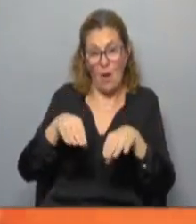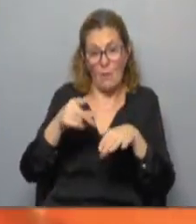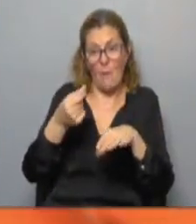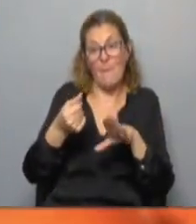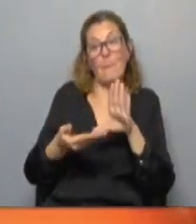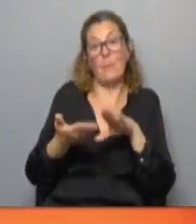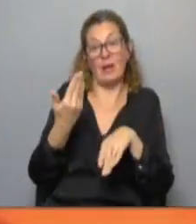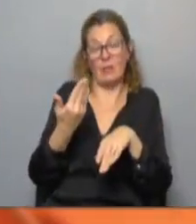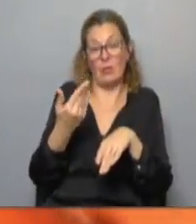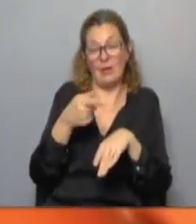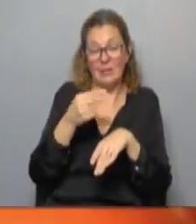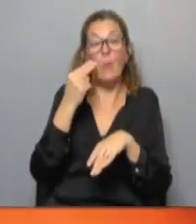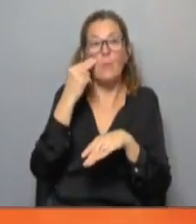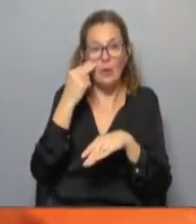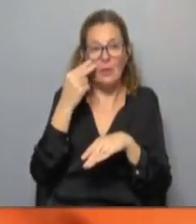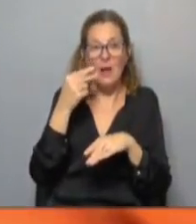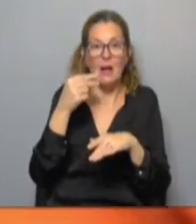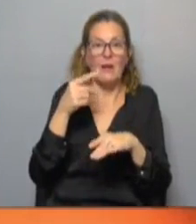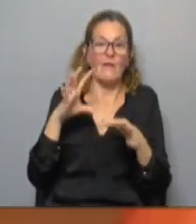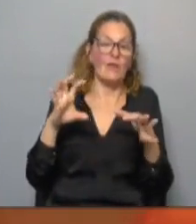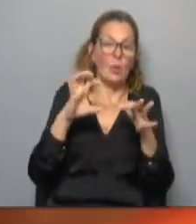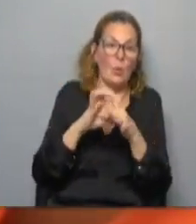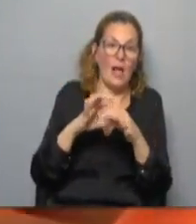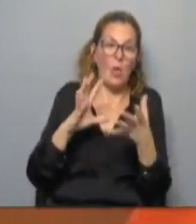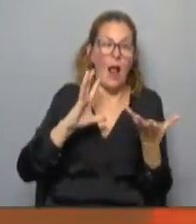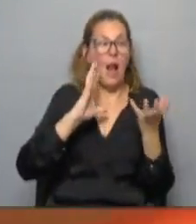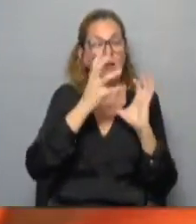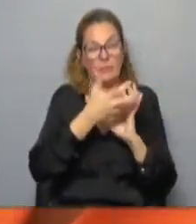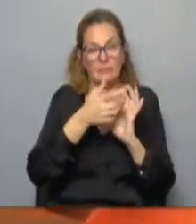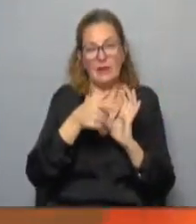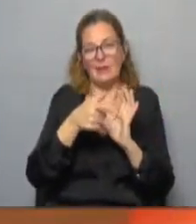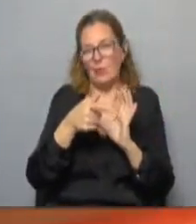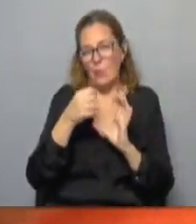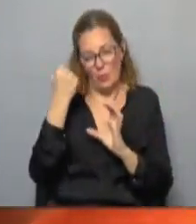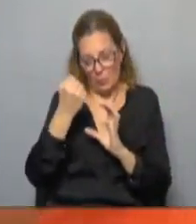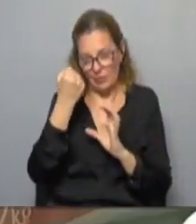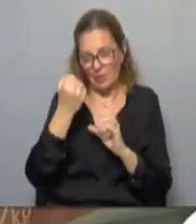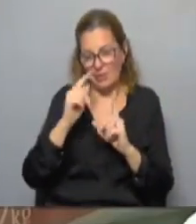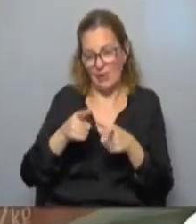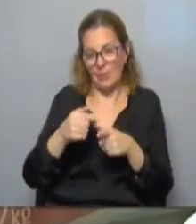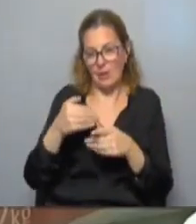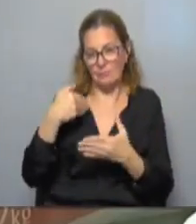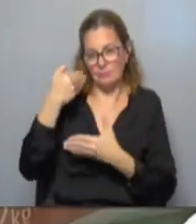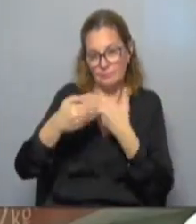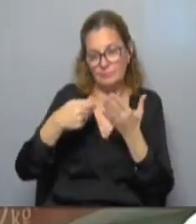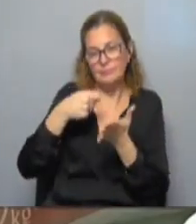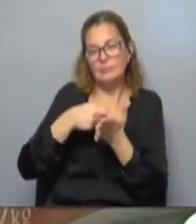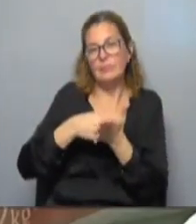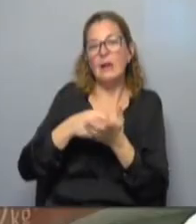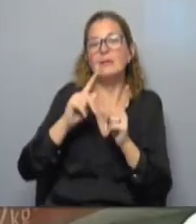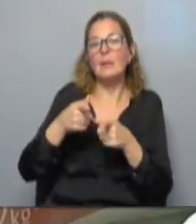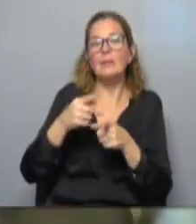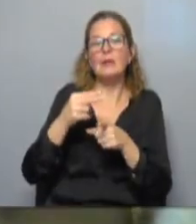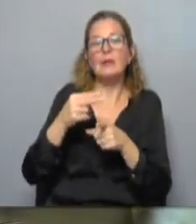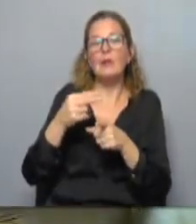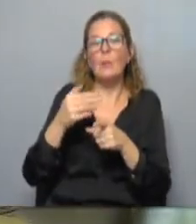bueno ese tipo de factores internos vinculados al clima tienen un elemento muy importante en la trayectoria de los precios también los